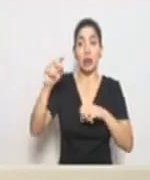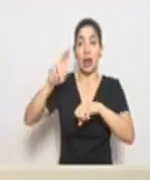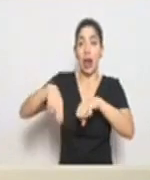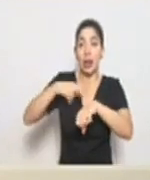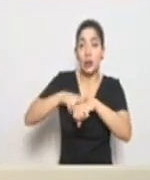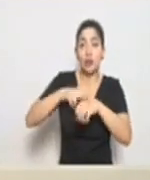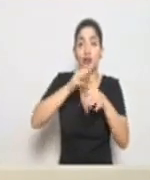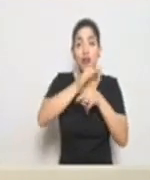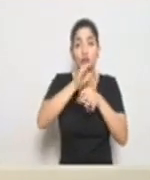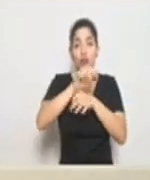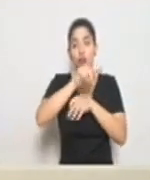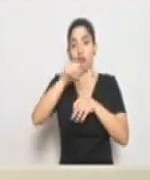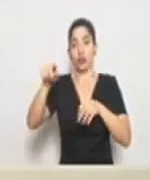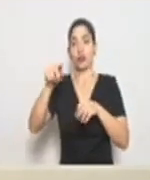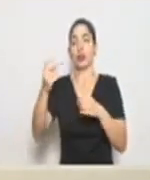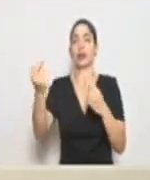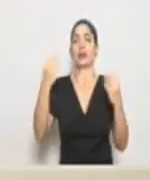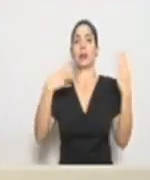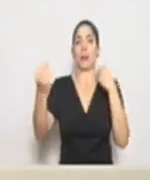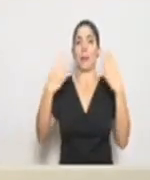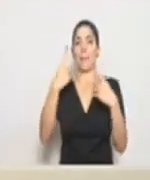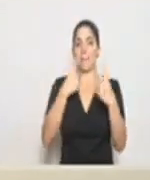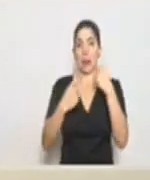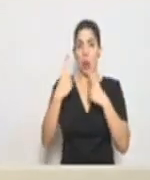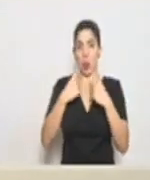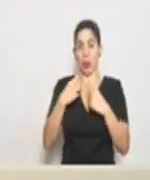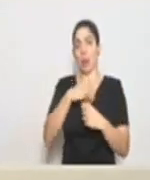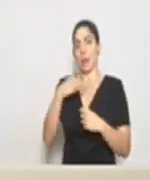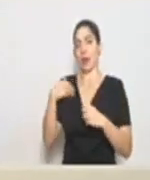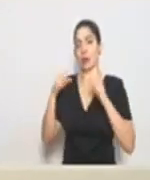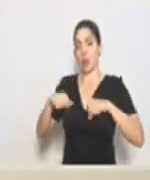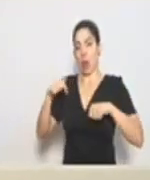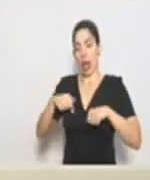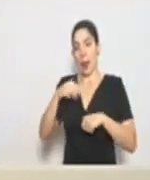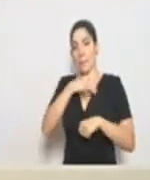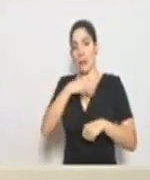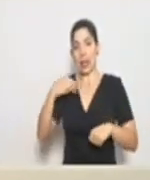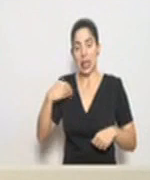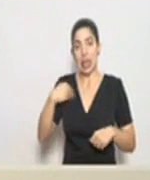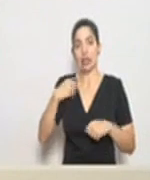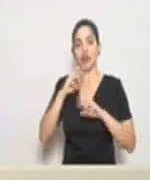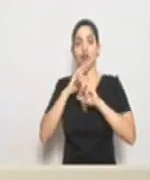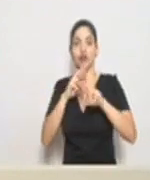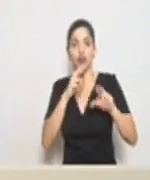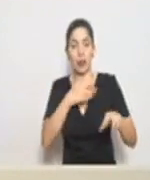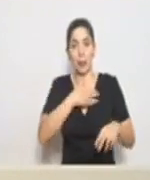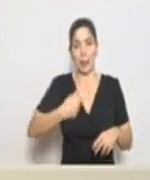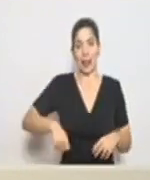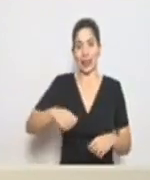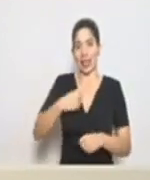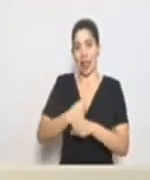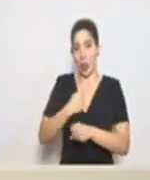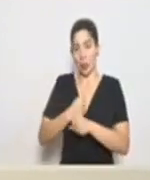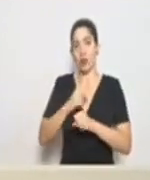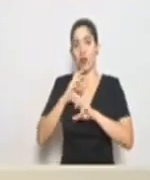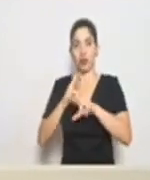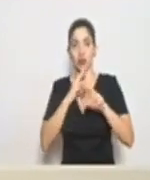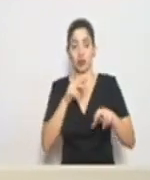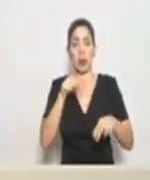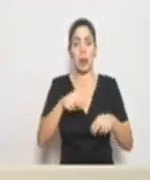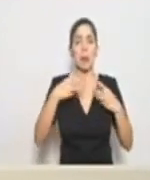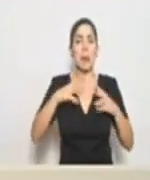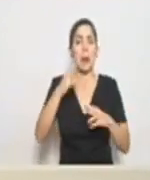regionales envían sus consultas para ser abordadas por ministros, ministras y presidentes ejecutivos. Esta medida se tomó